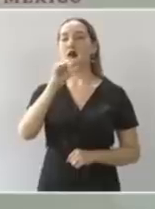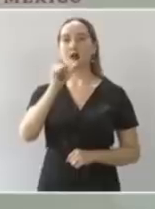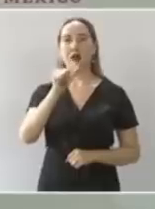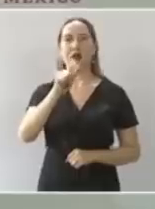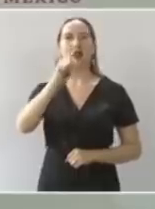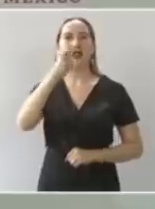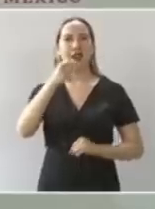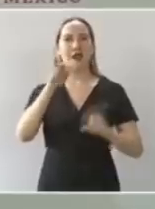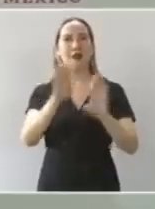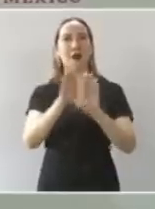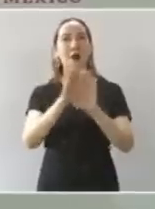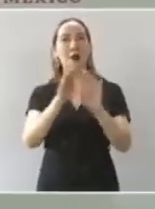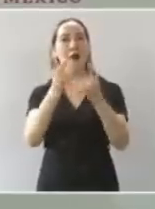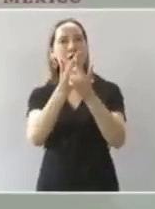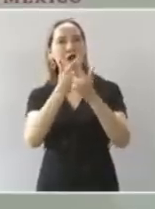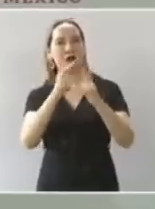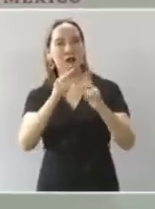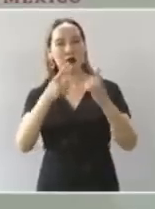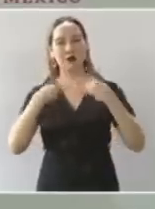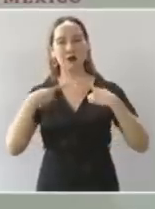es poder,